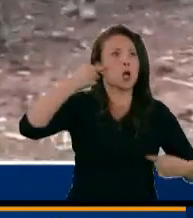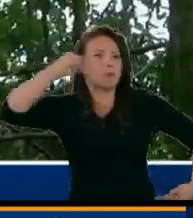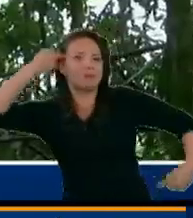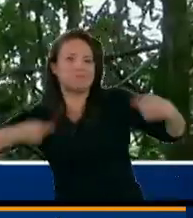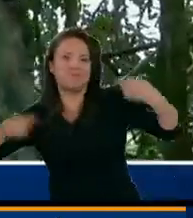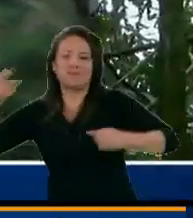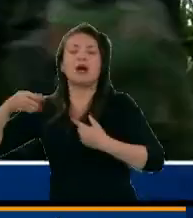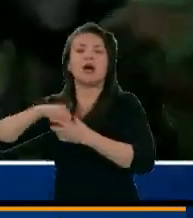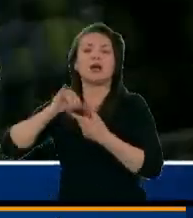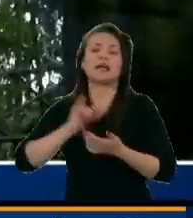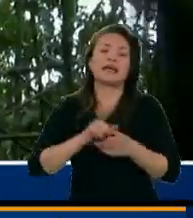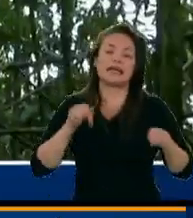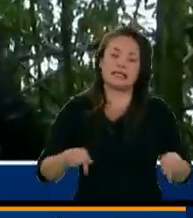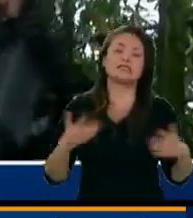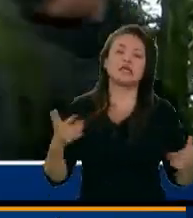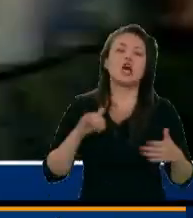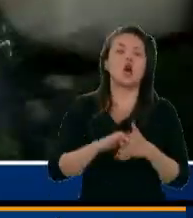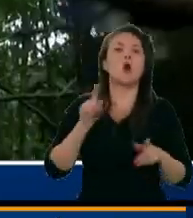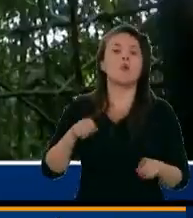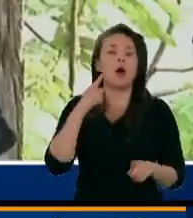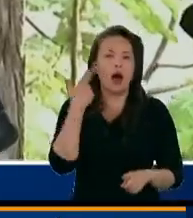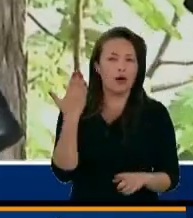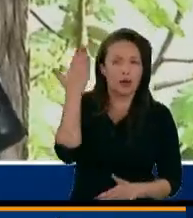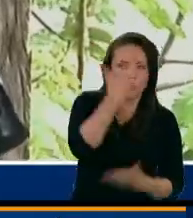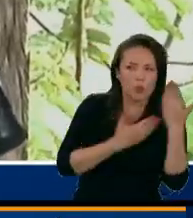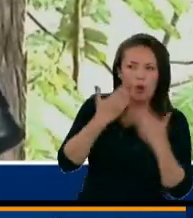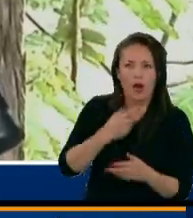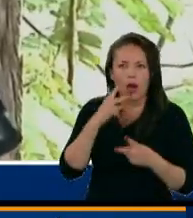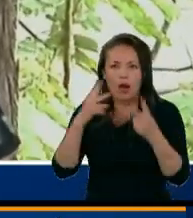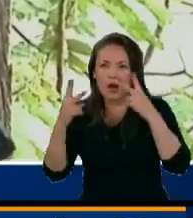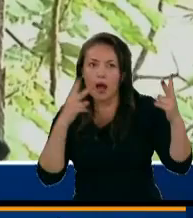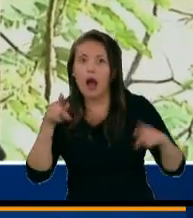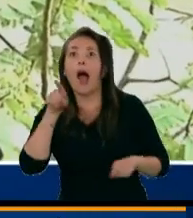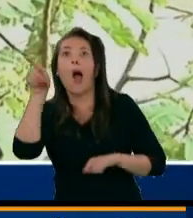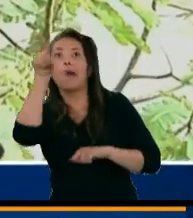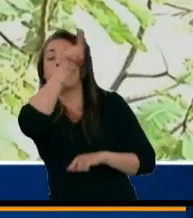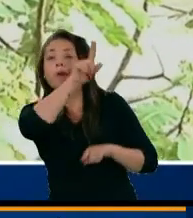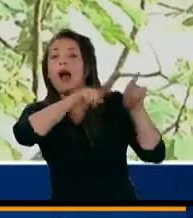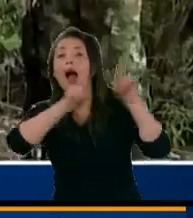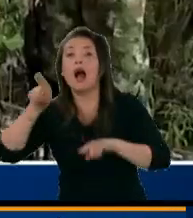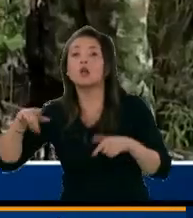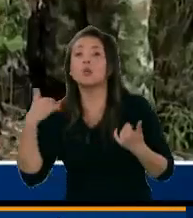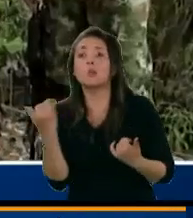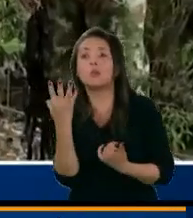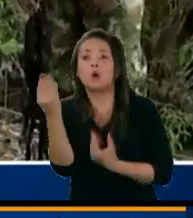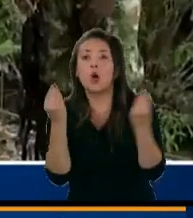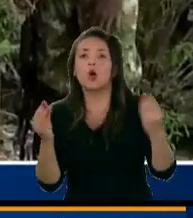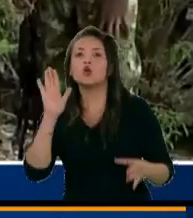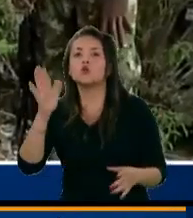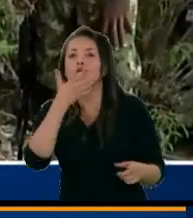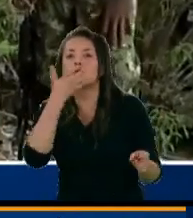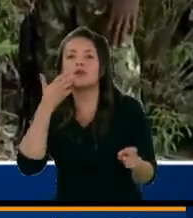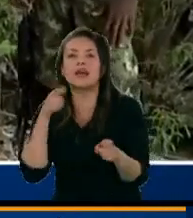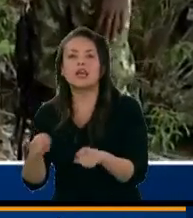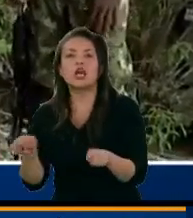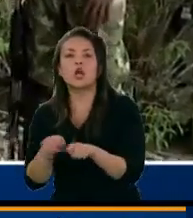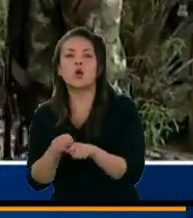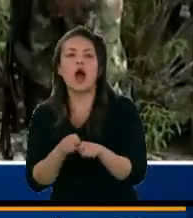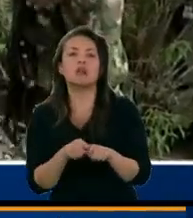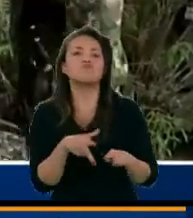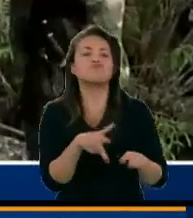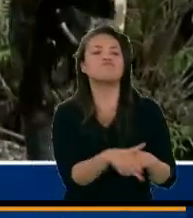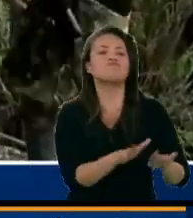donde vamos a poder además tomarle el pulso a si en algunas regiones del país hay algunos grupos armados ilegales que impiden que